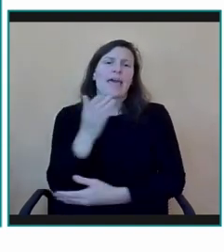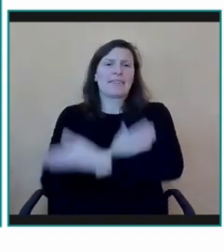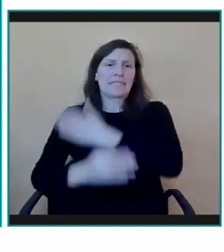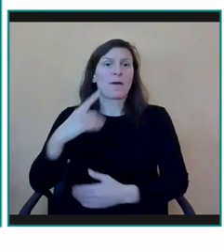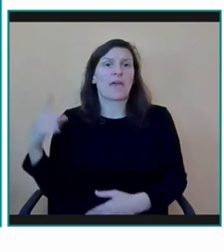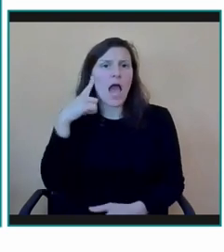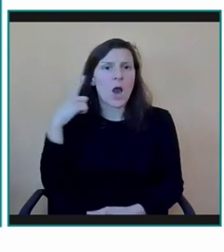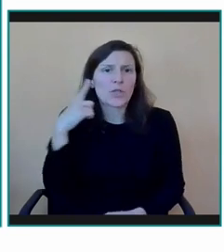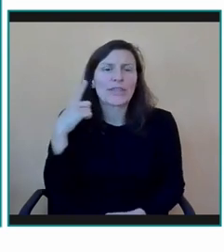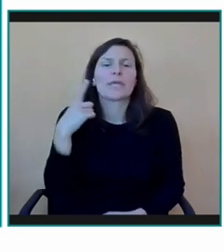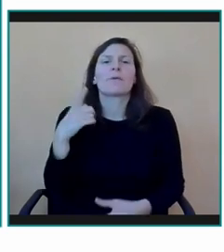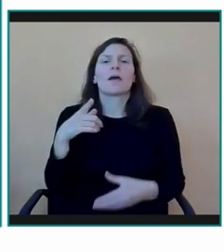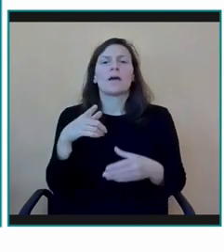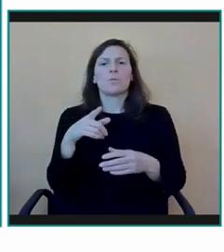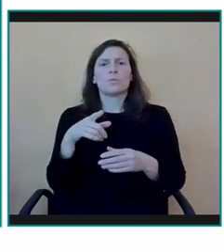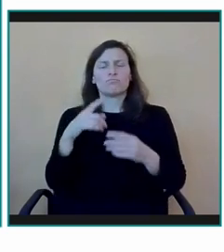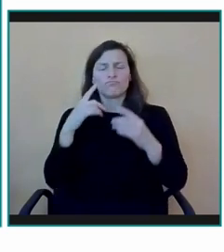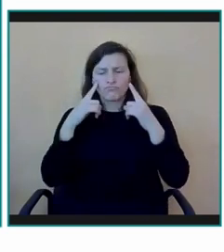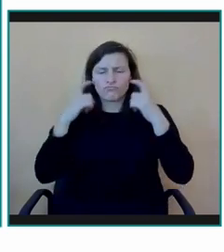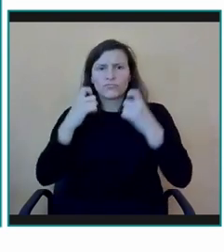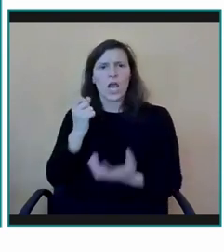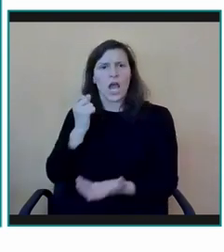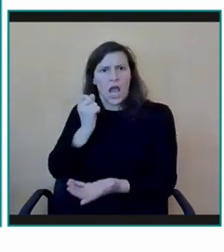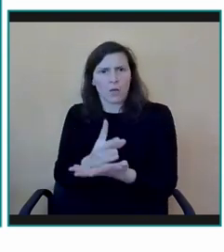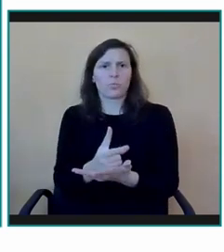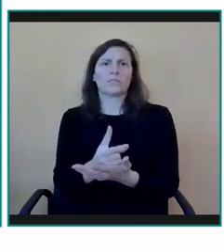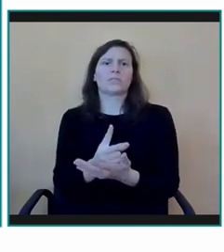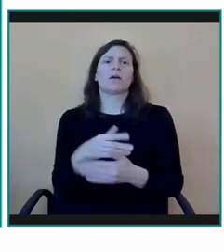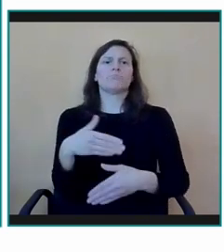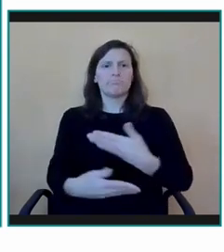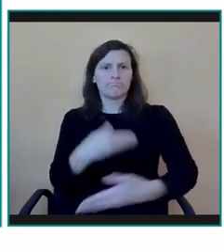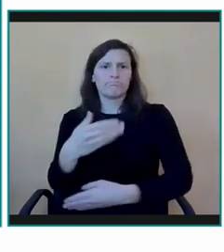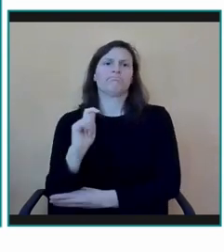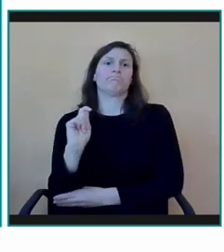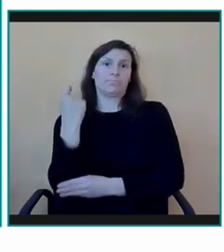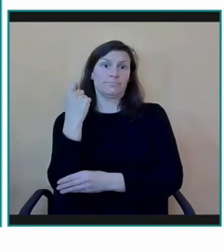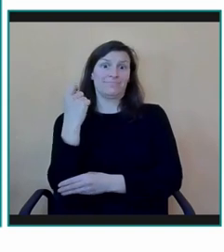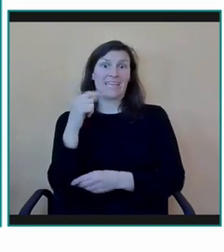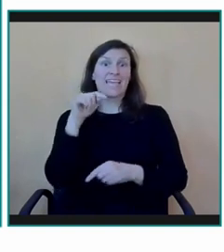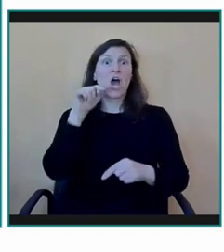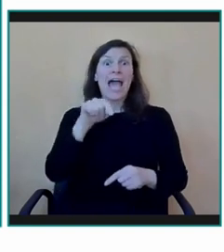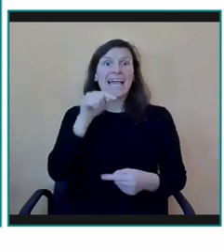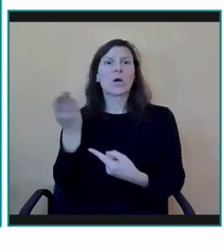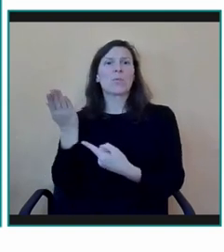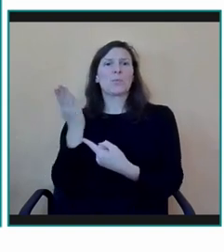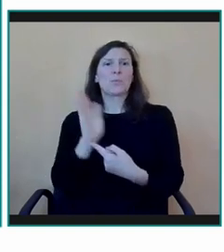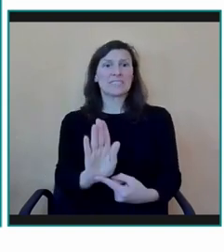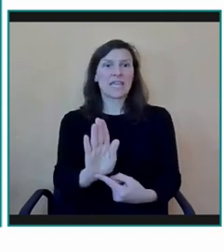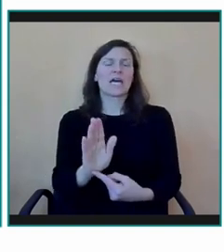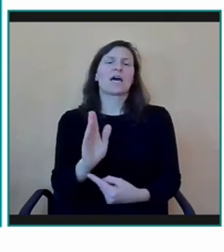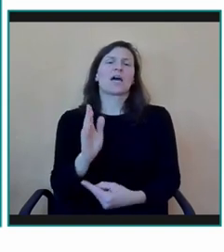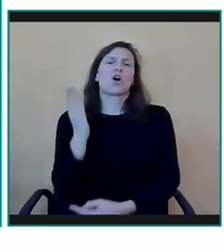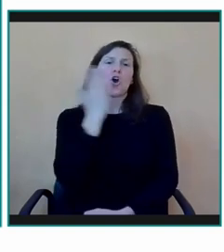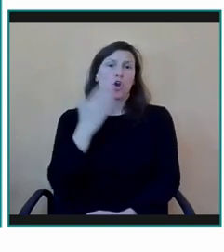y las personas que se mueven en este ámbito conocen. Pues de eso va hoy, de presentar a un cole, cuya